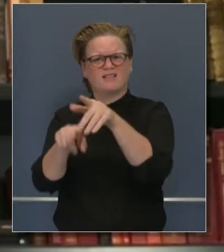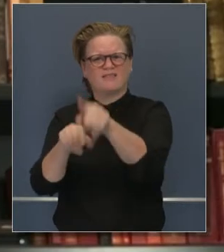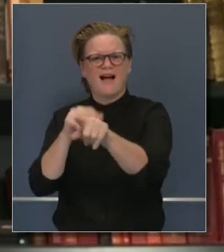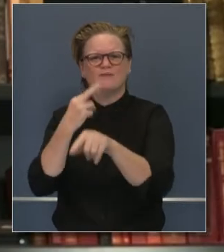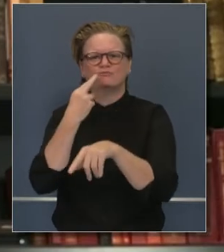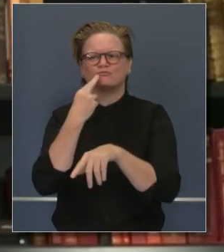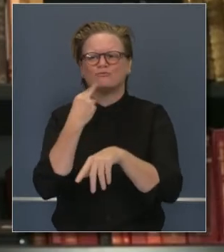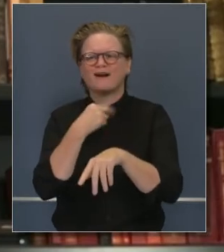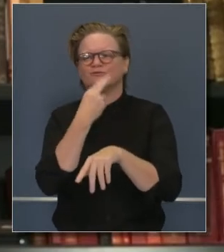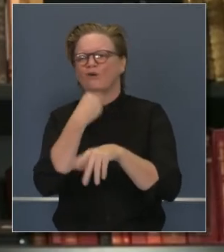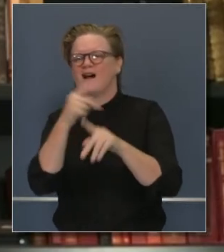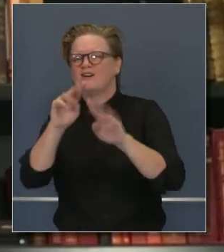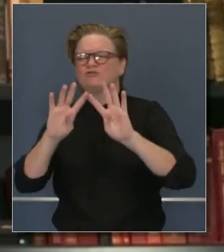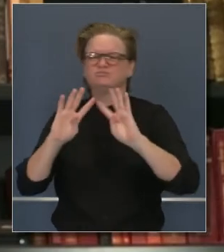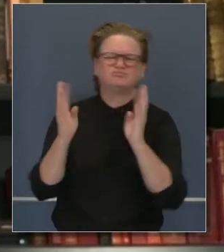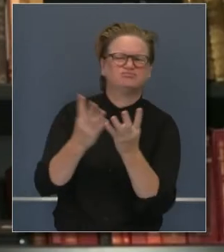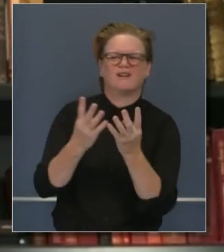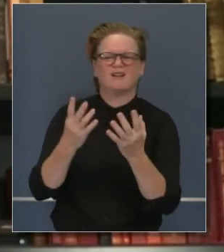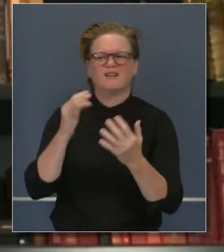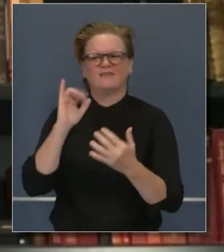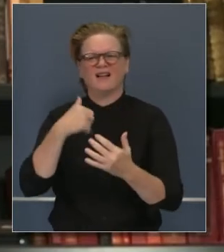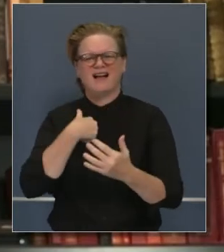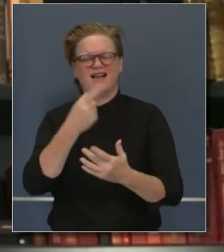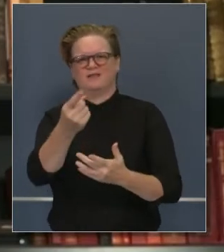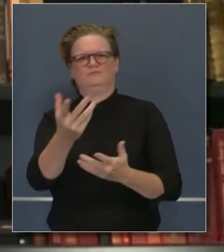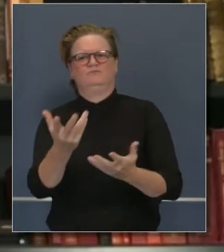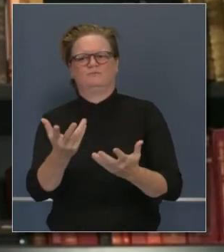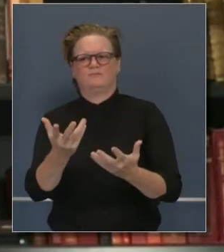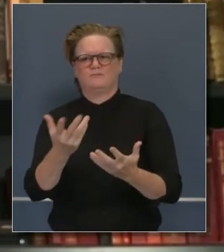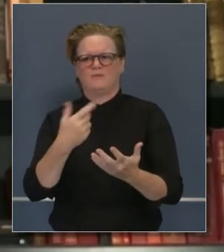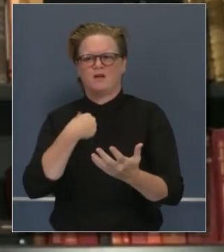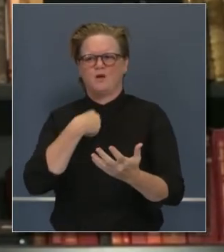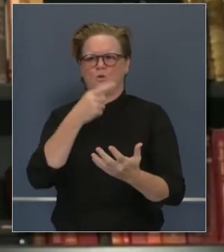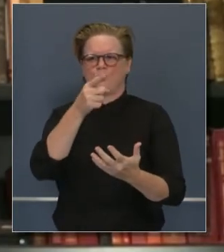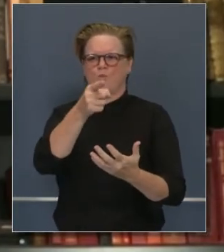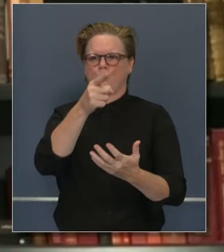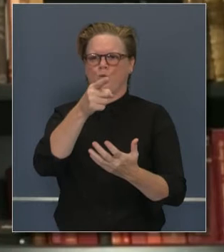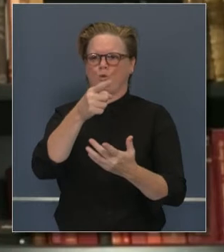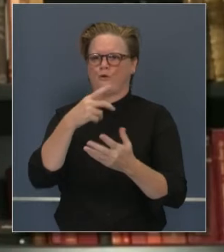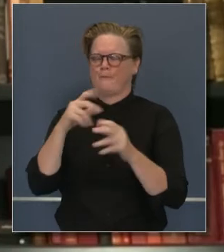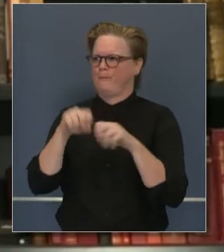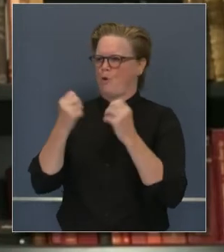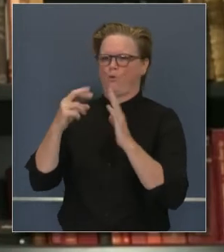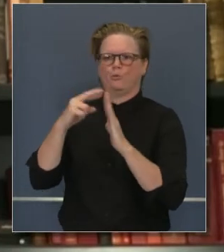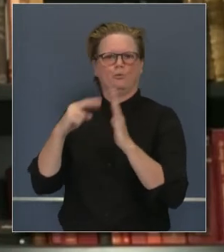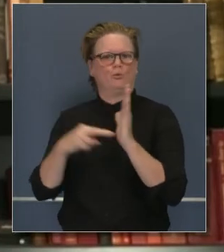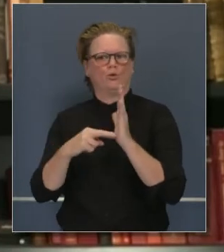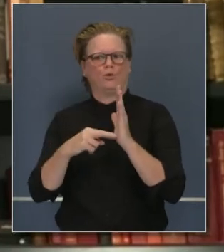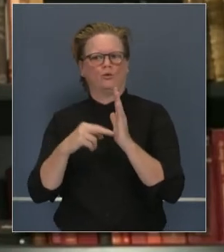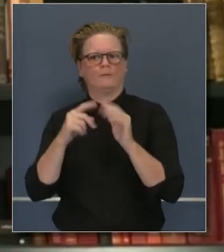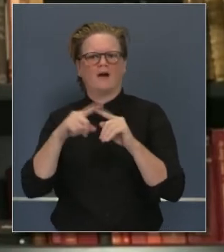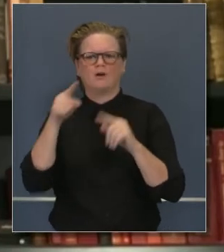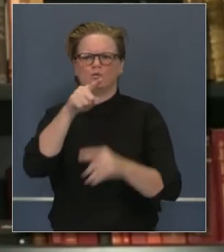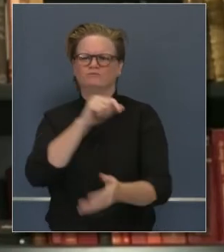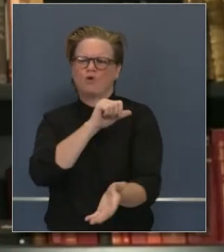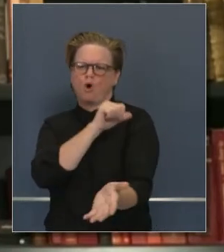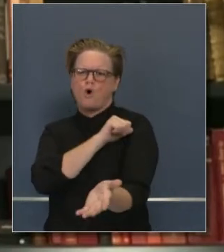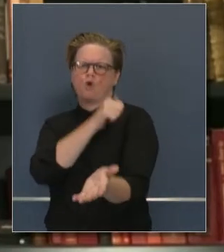Supongo que el silencio quiere decir que estamos teniendo un problema técnico. Con las preguntas de la